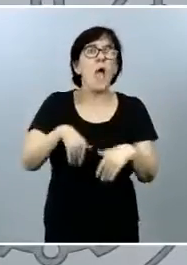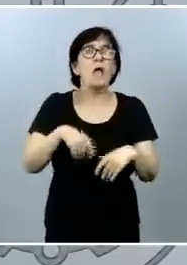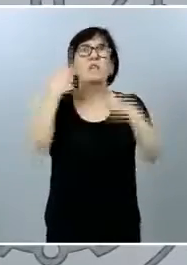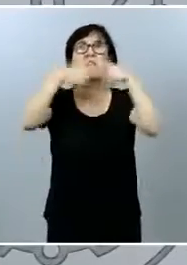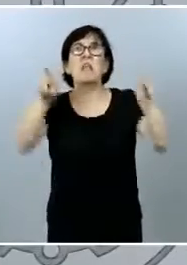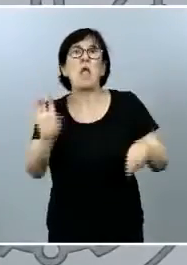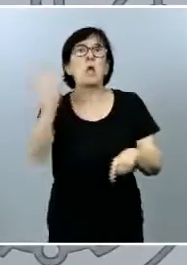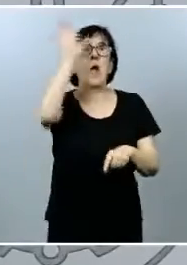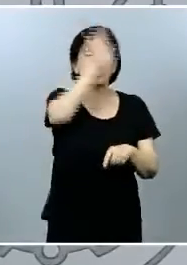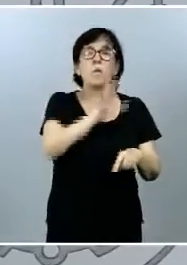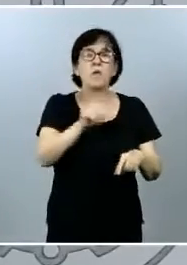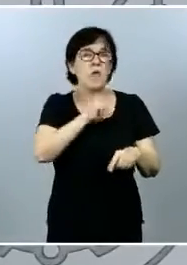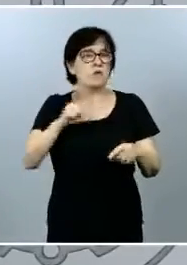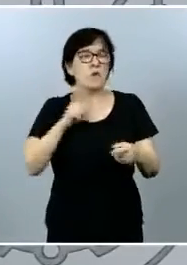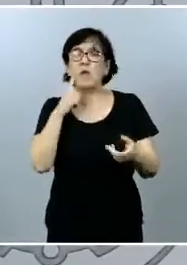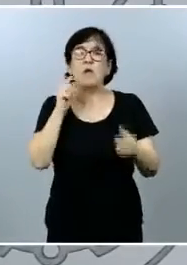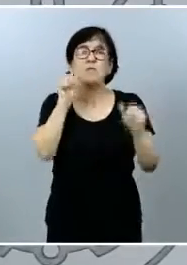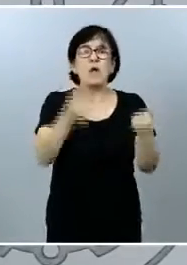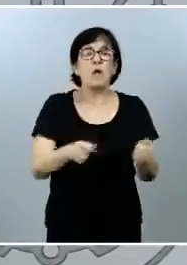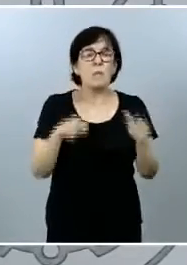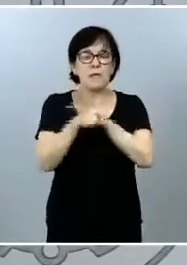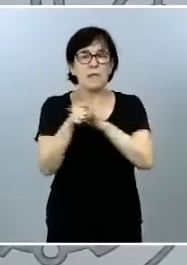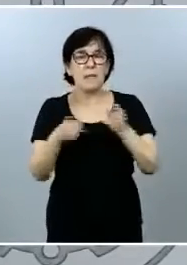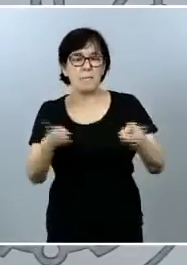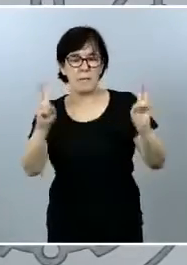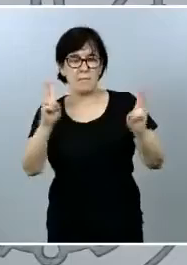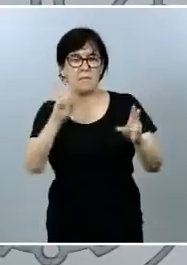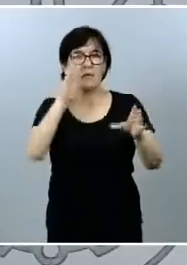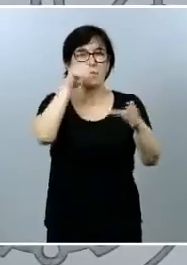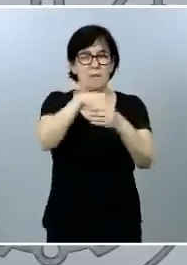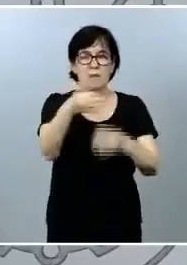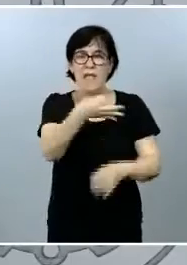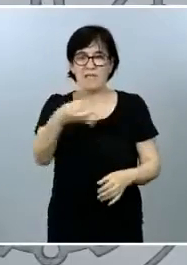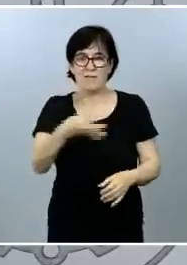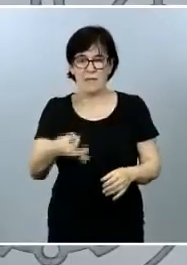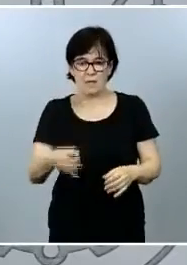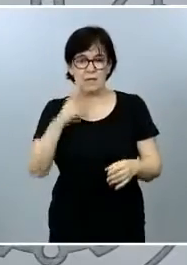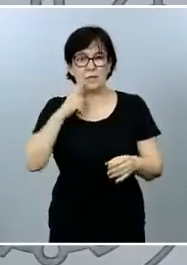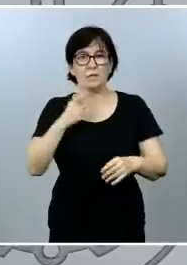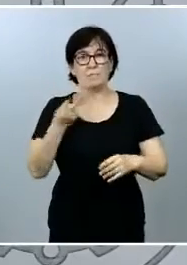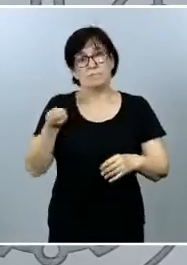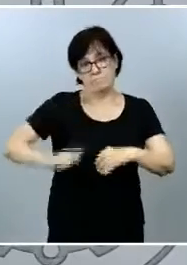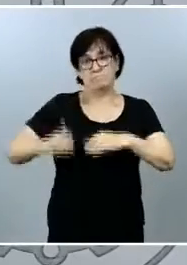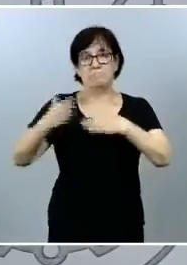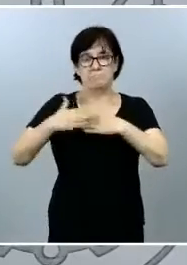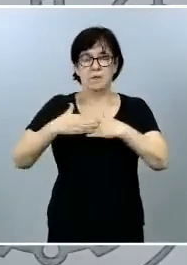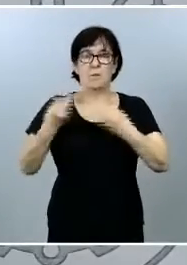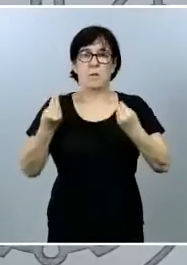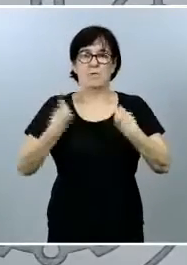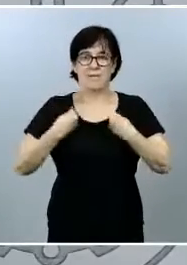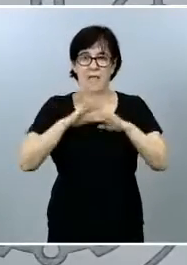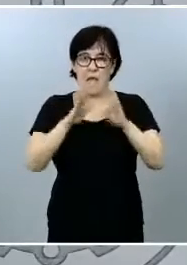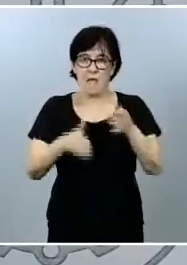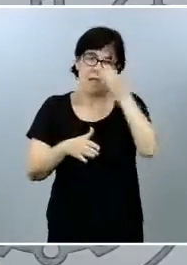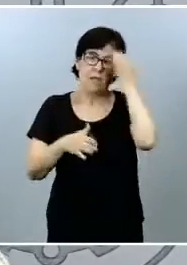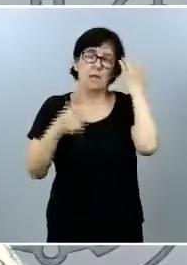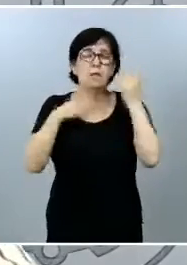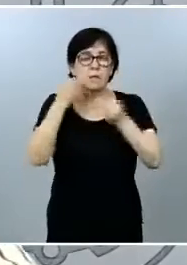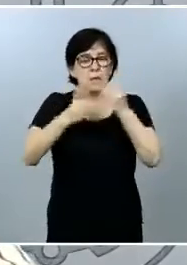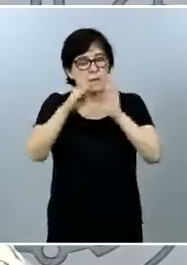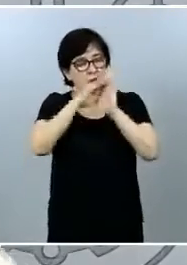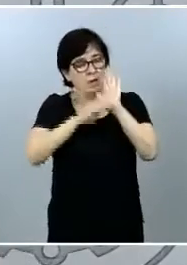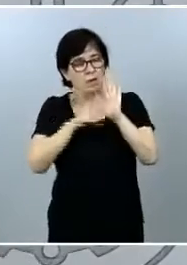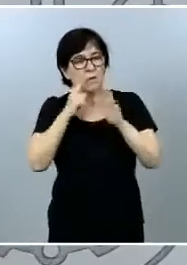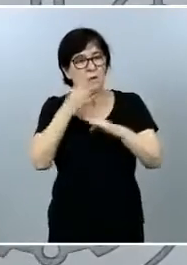fórmulas de gestión que permitan la implementación efectiva del ingreso mínimo vital se establece solo una parte